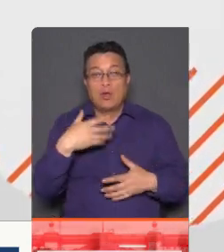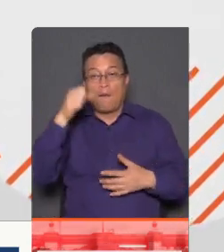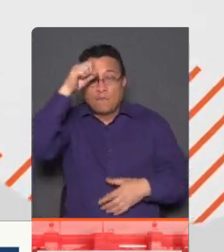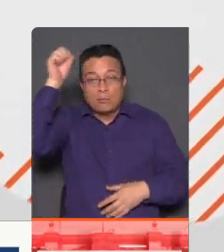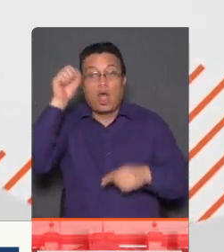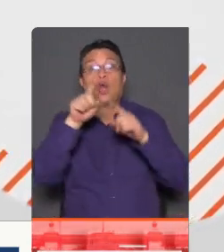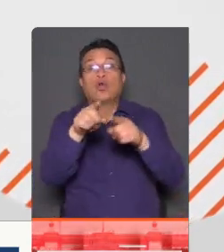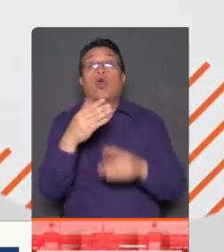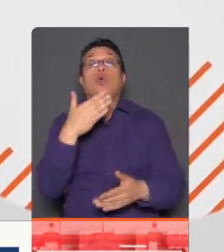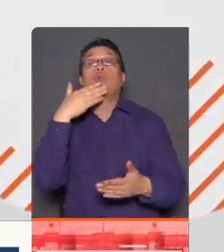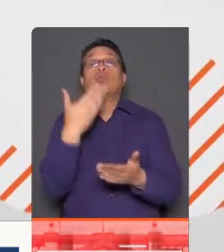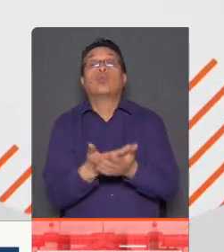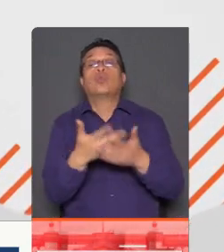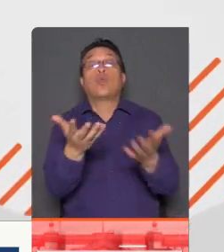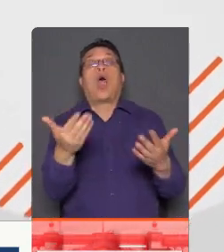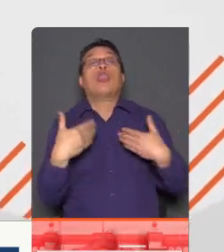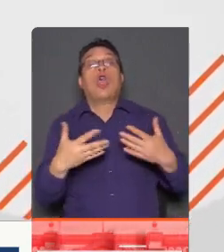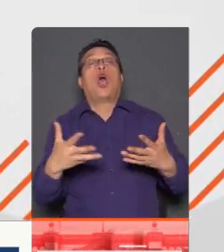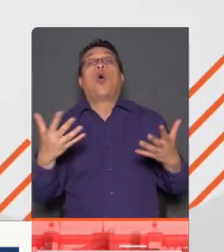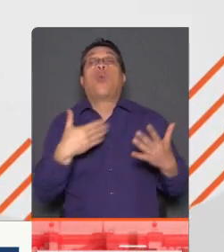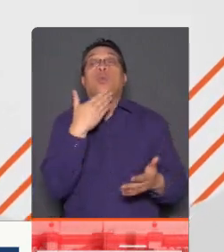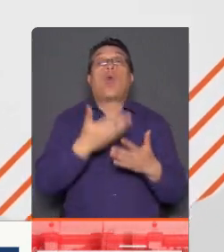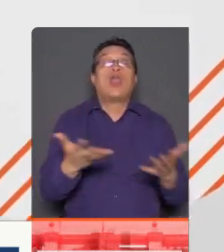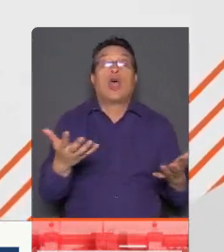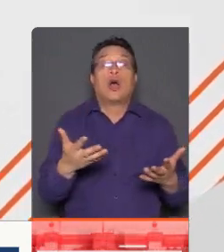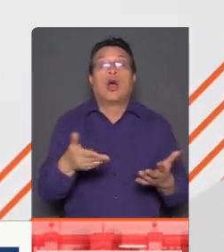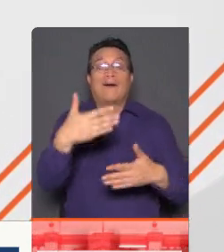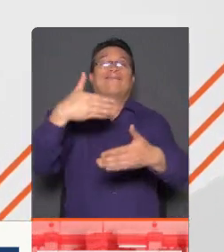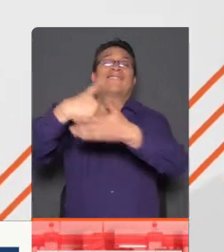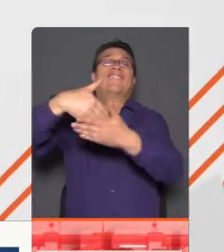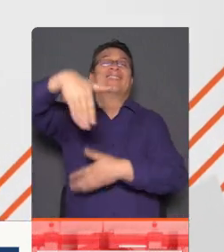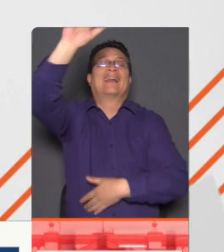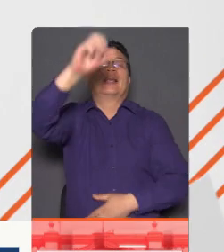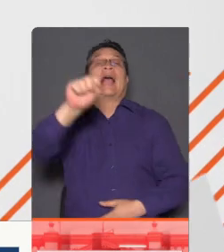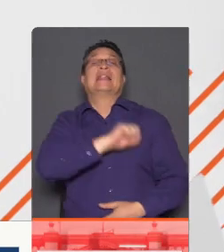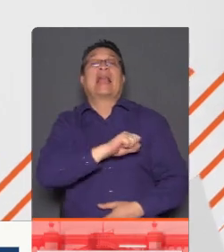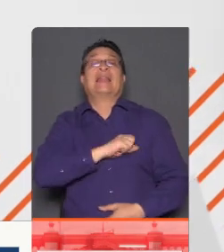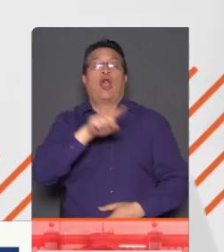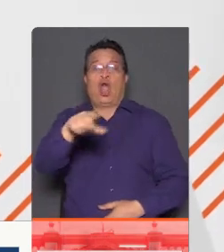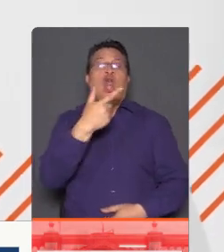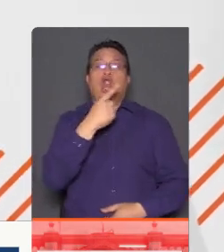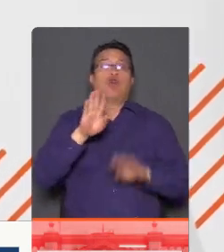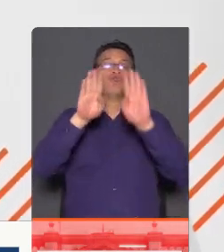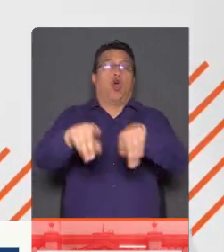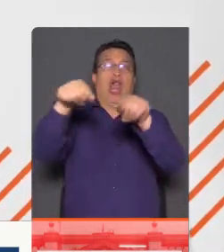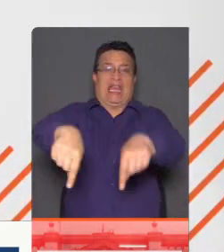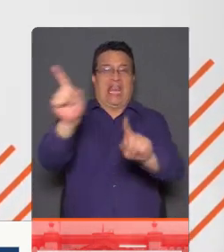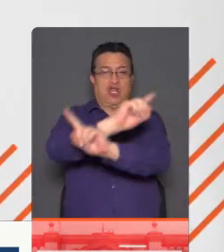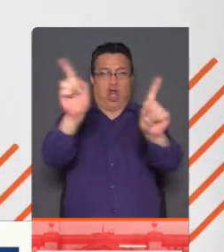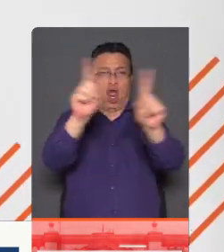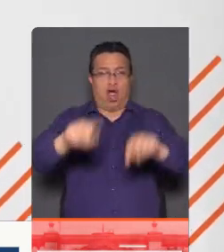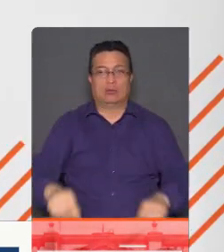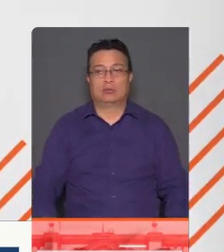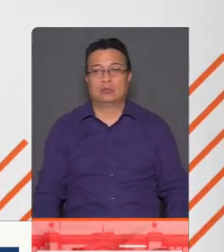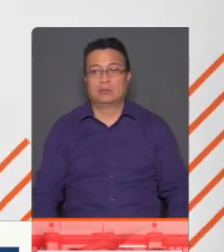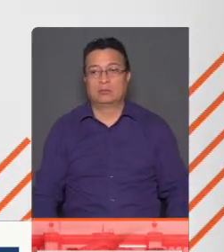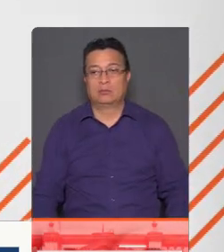¿Cuándo manda un cabrón con algo? Váyase para Santiago nomás, si aquí nadie la quiere. ¡Chau!